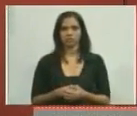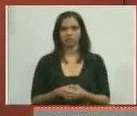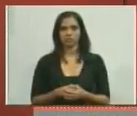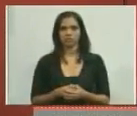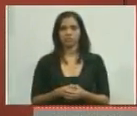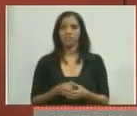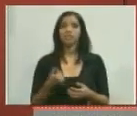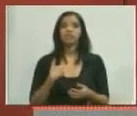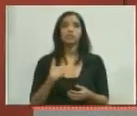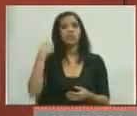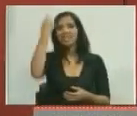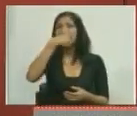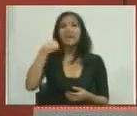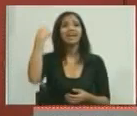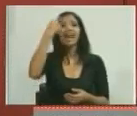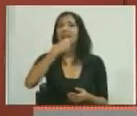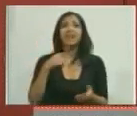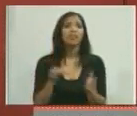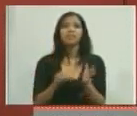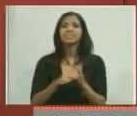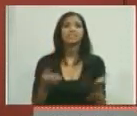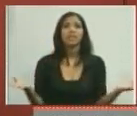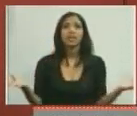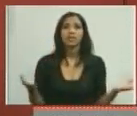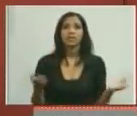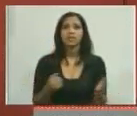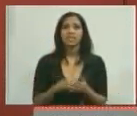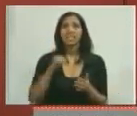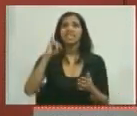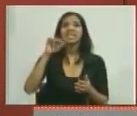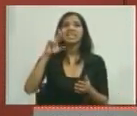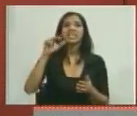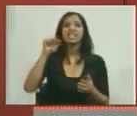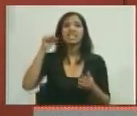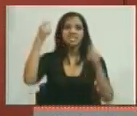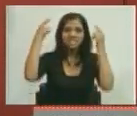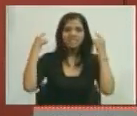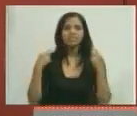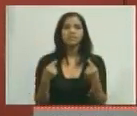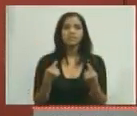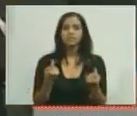Yo doy la cara donde sea. Iris da la cara donde sea. No necesita, ¿cómo se llama?